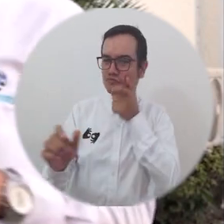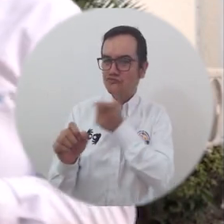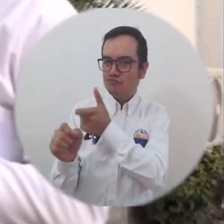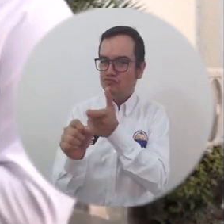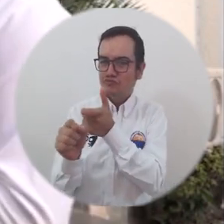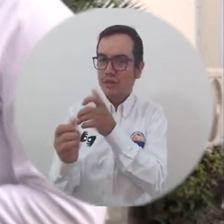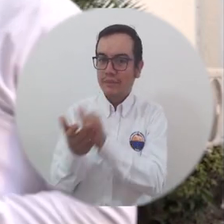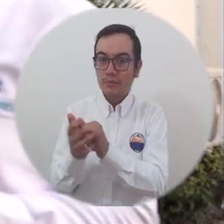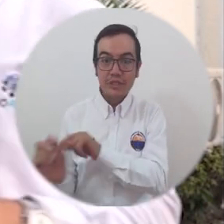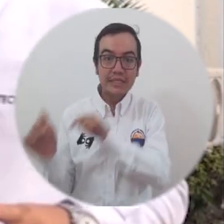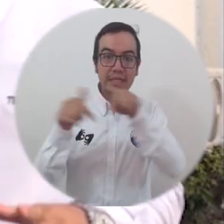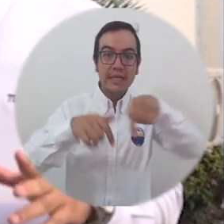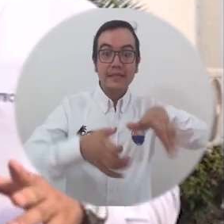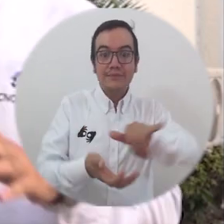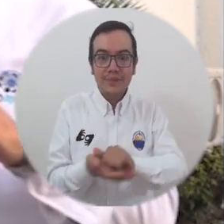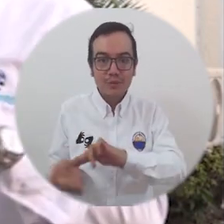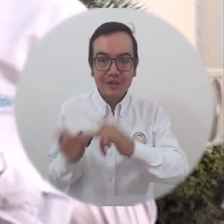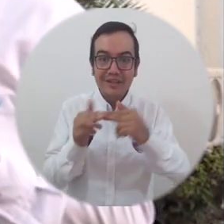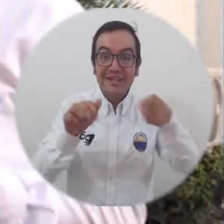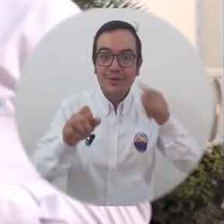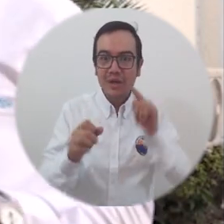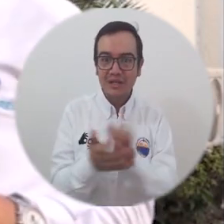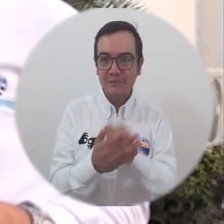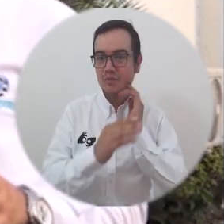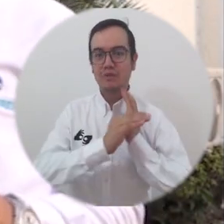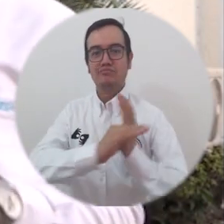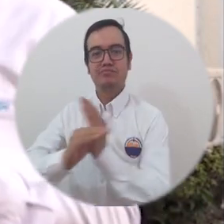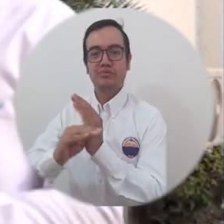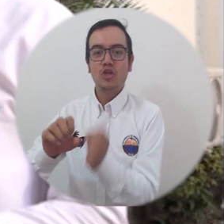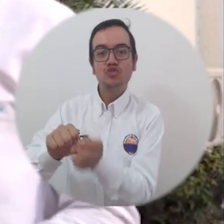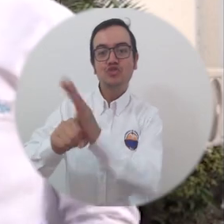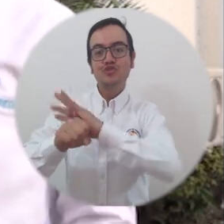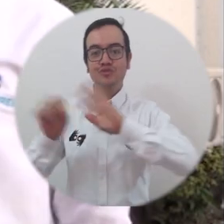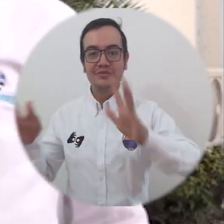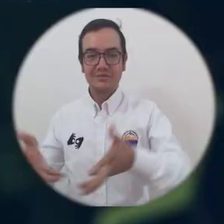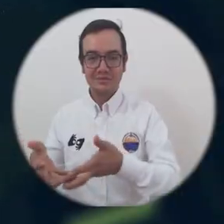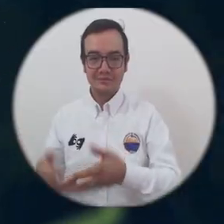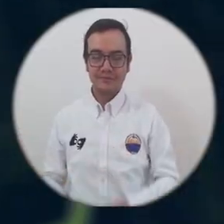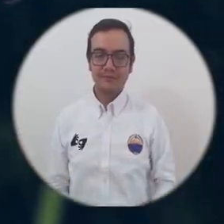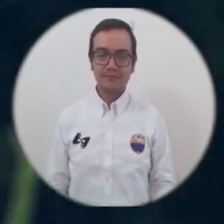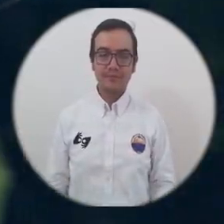que Dexter destruya la mayor cantidad de coronavirus posible.